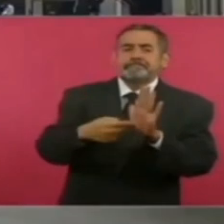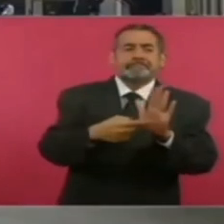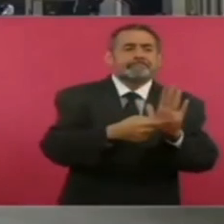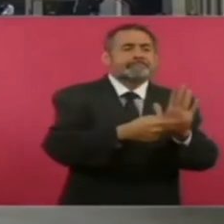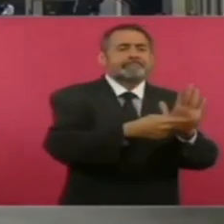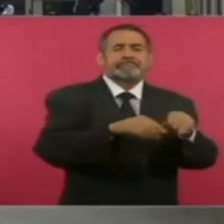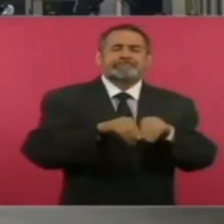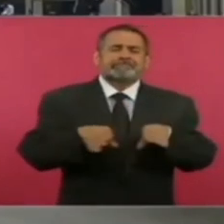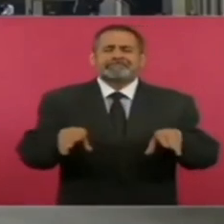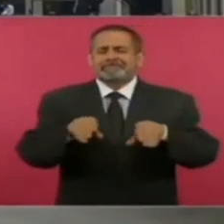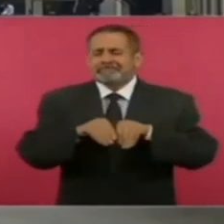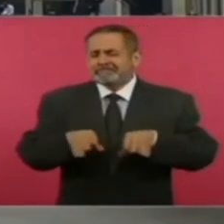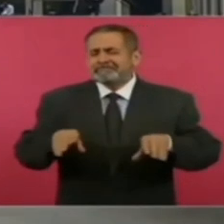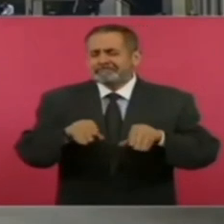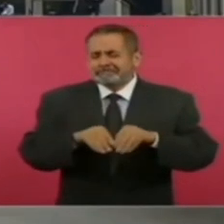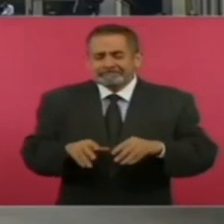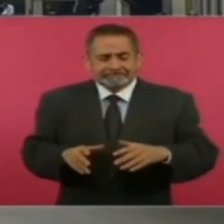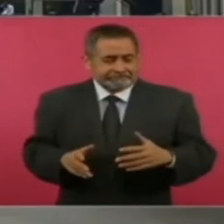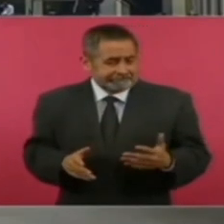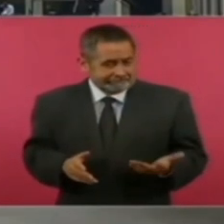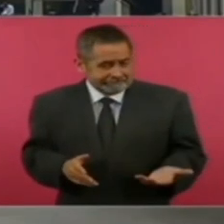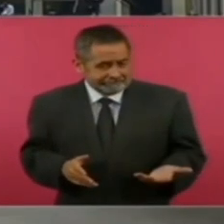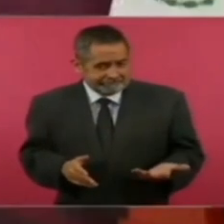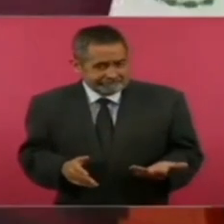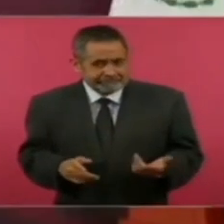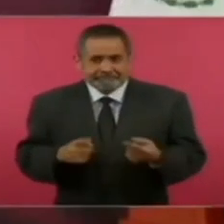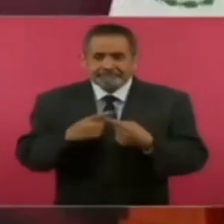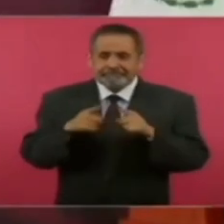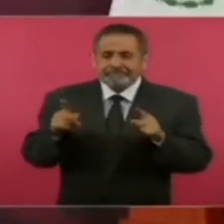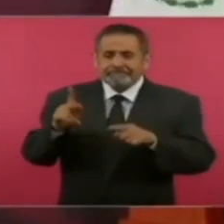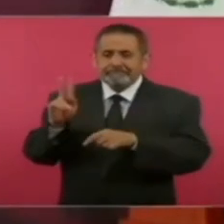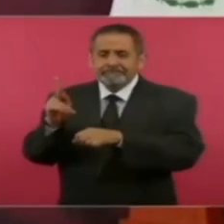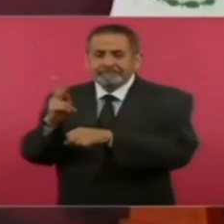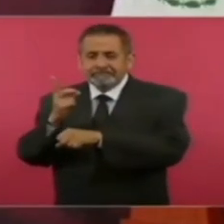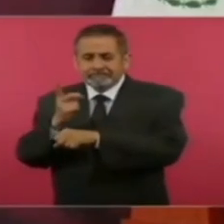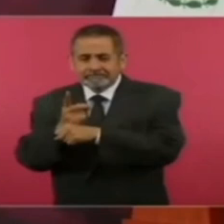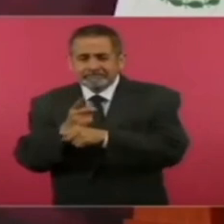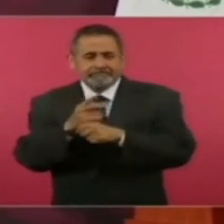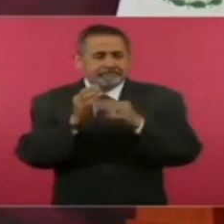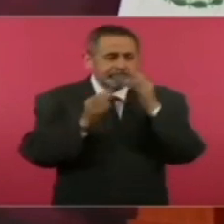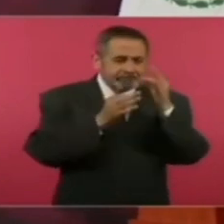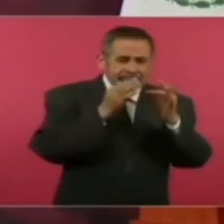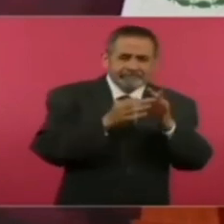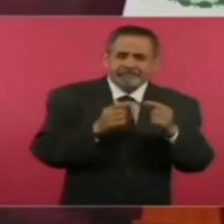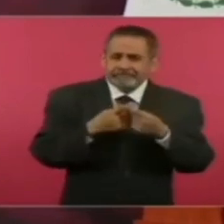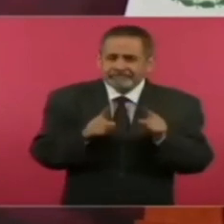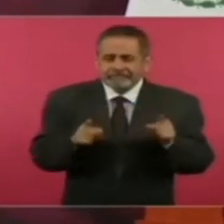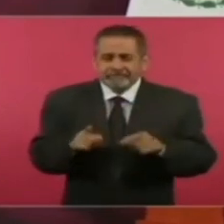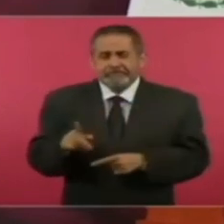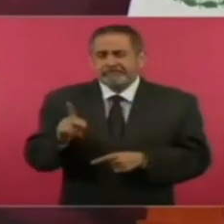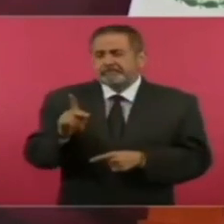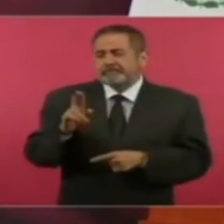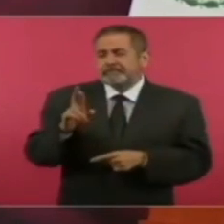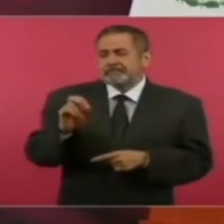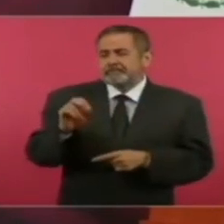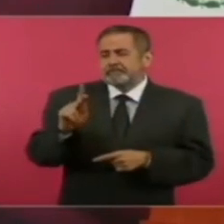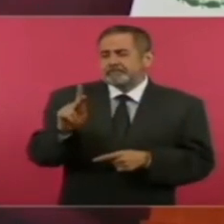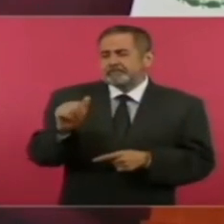esa es la diferencia entre propaganda y publicidad la propaganda